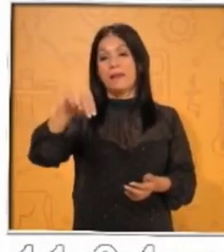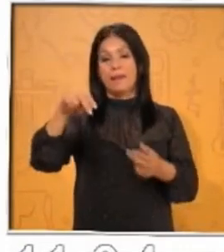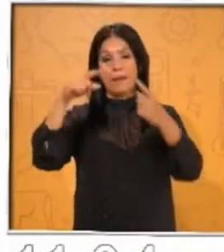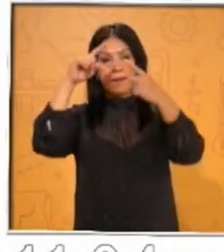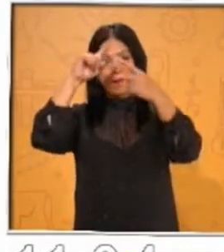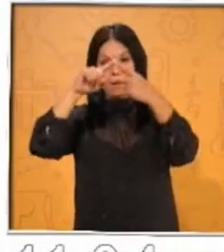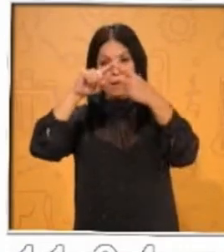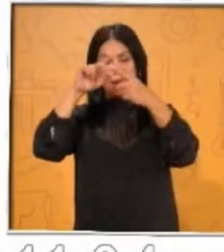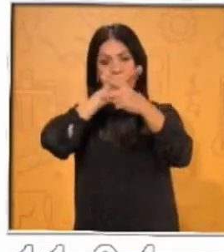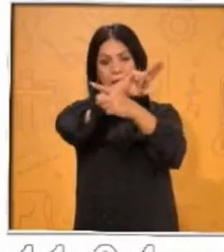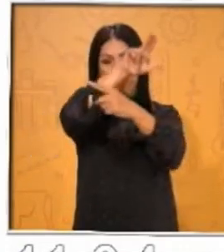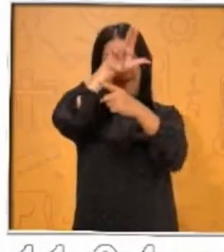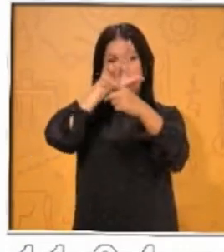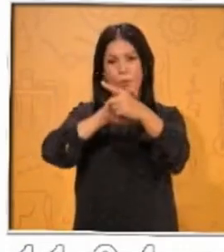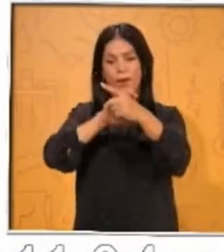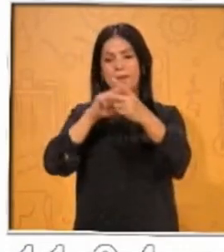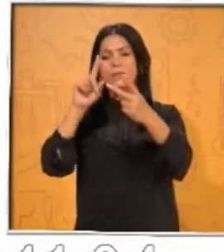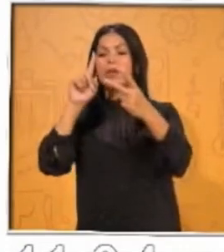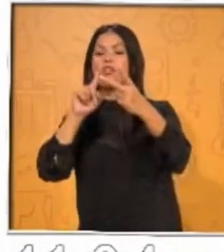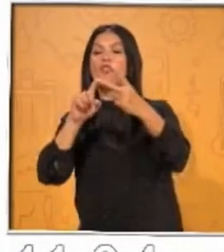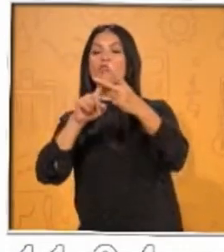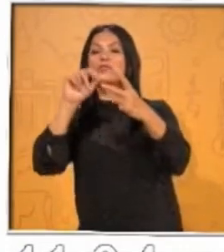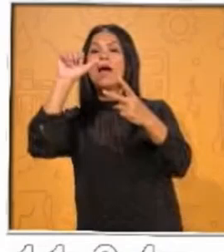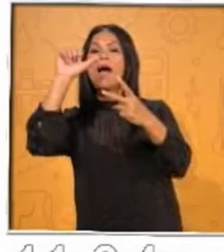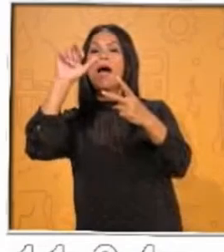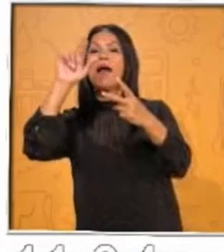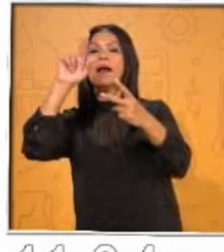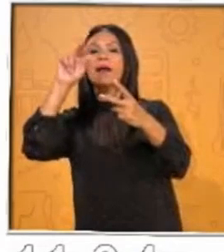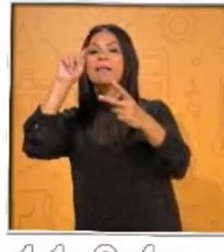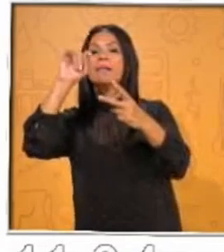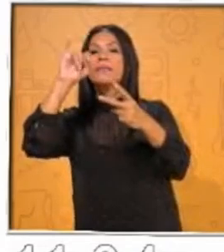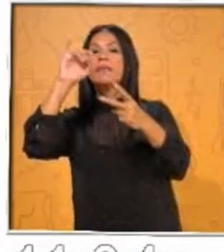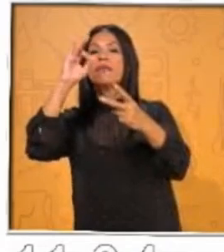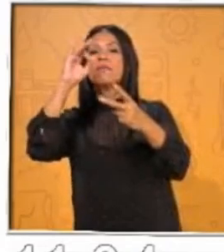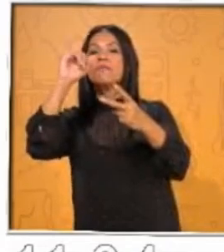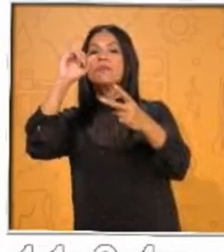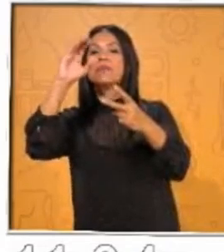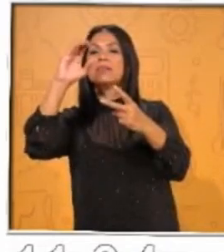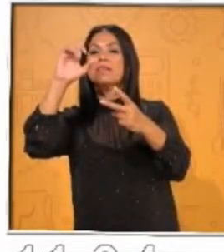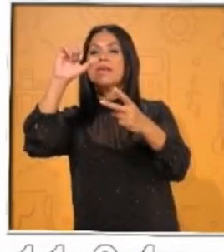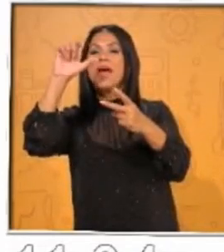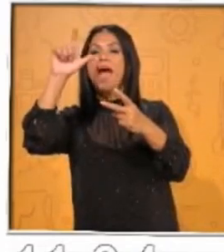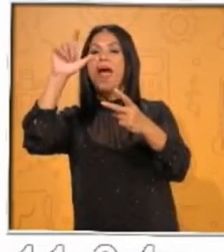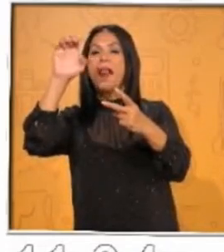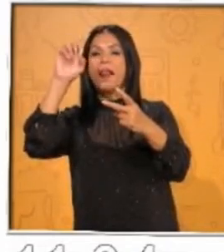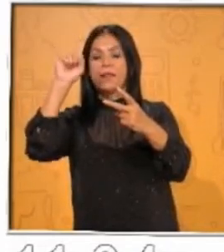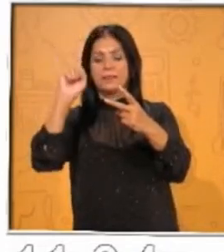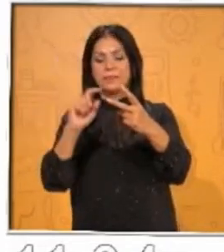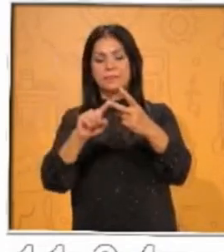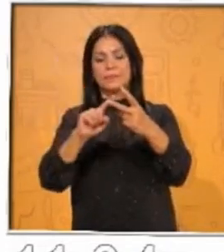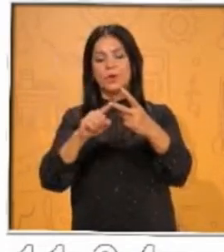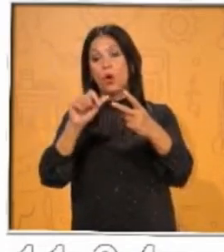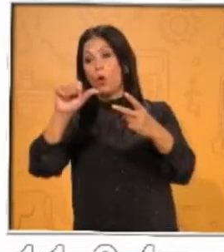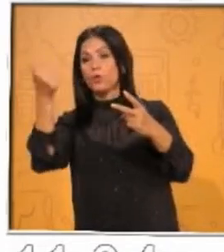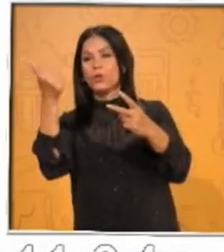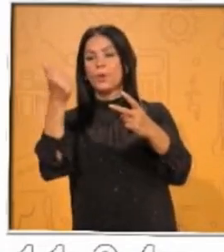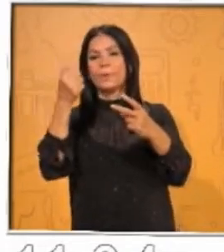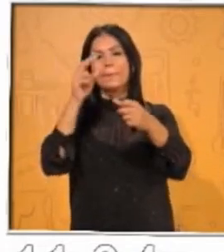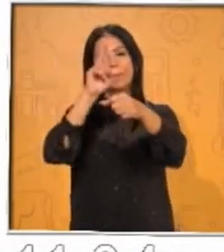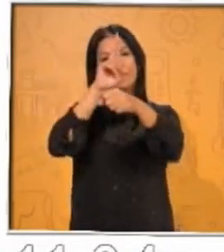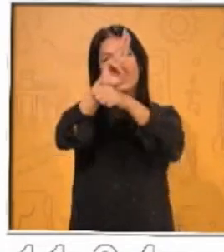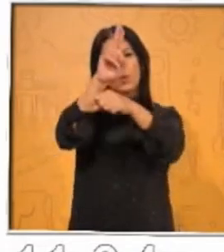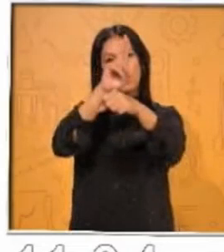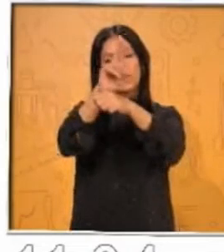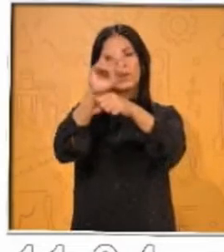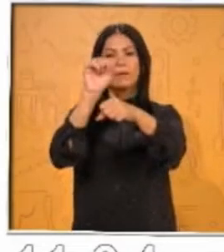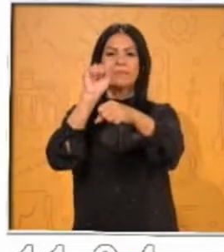descríbelos, polo norte y polo sur, y bueno, esos son los conceptos que ya les acabamos de mencionar,